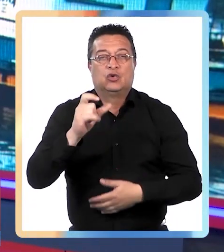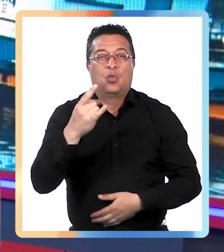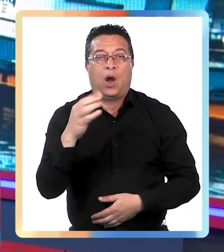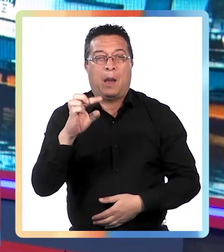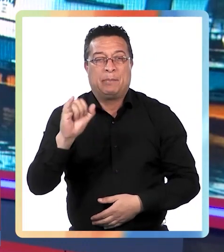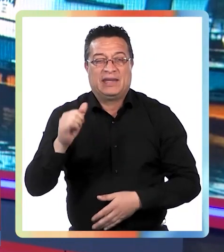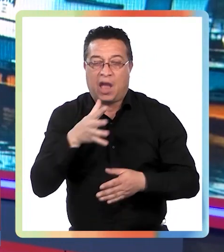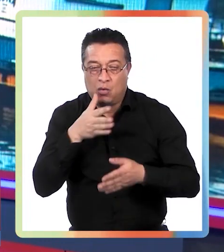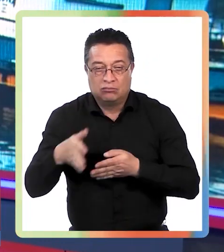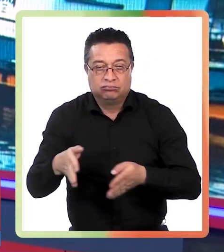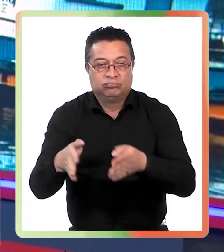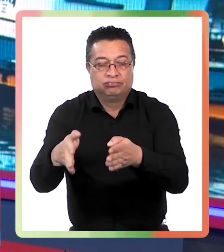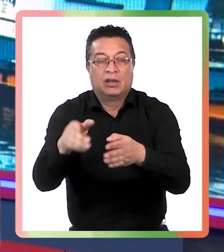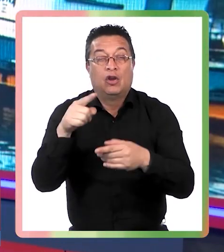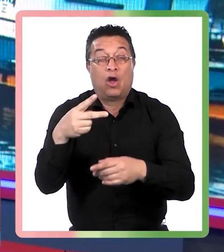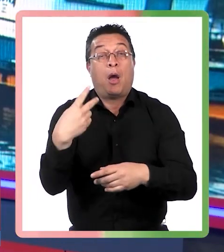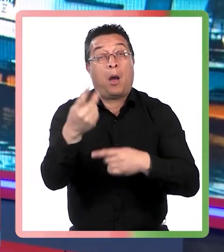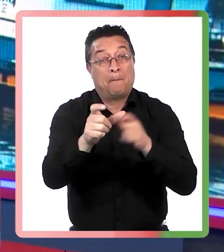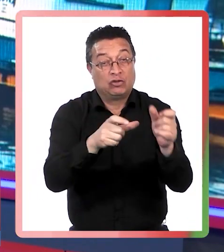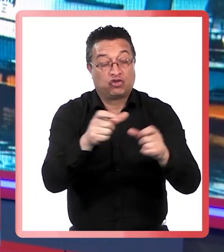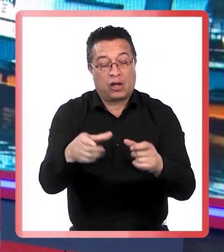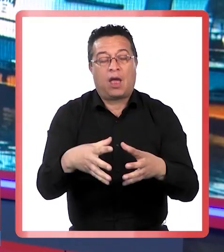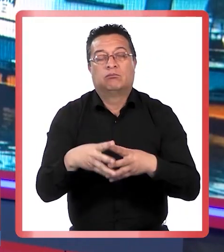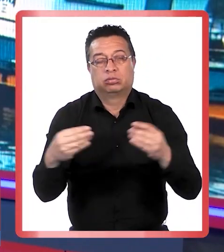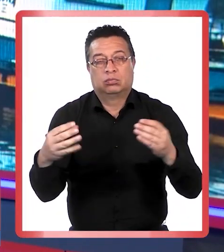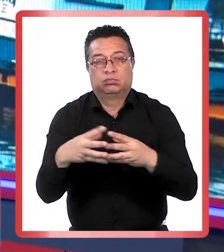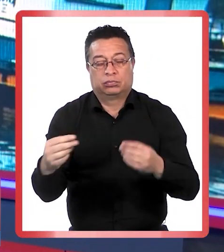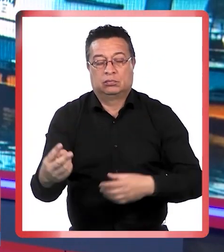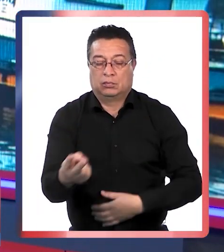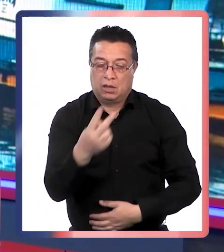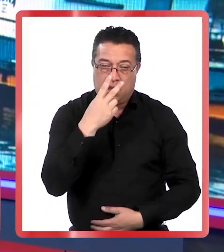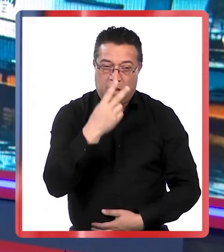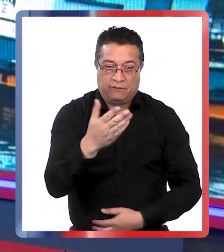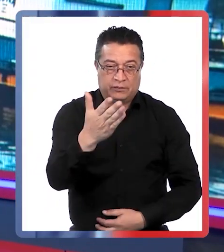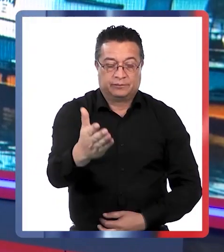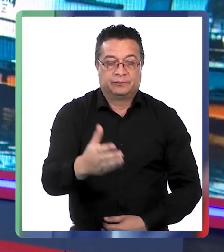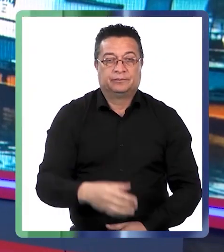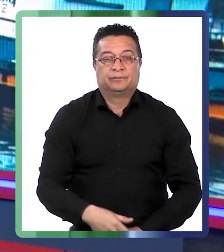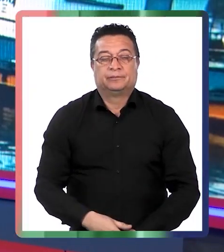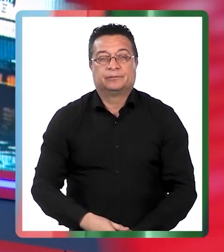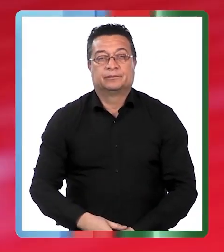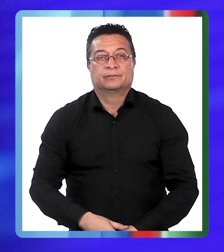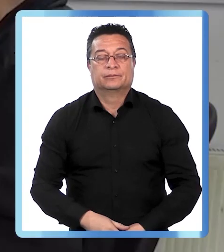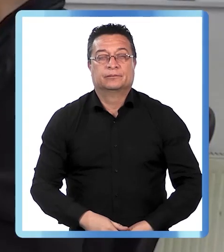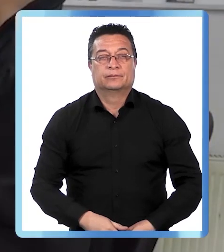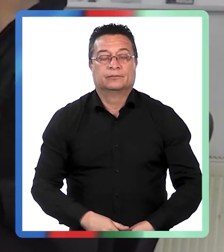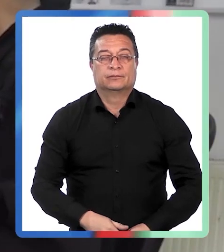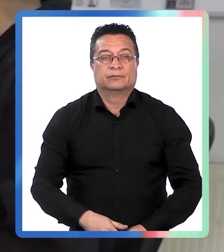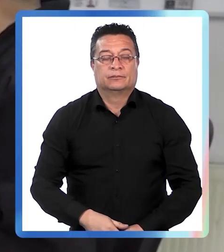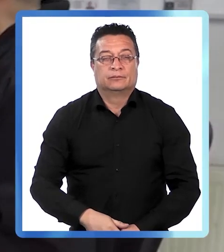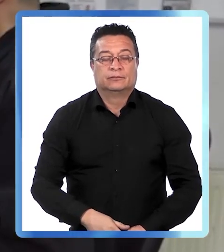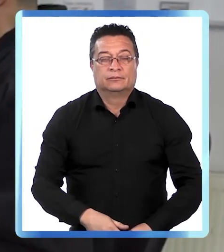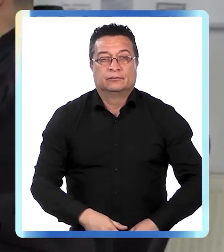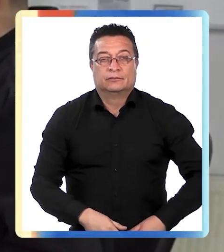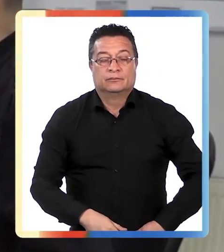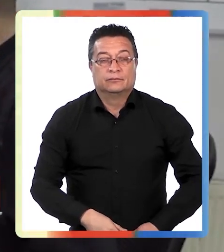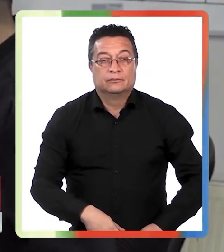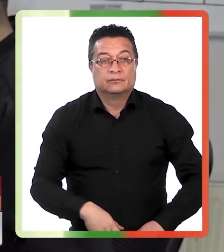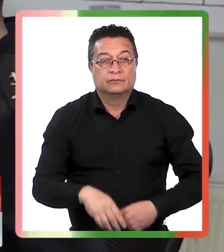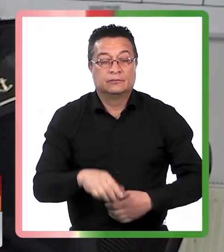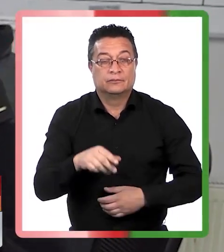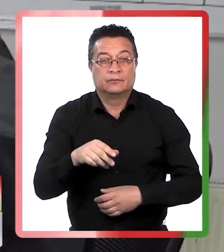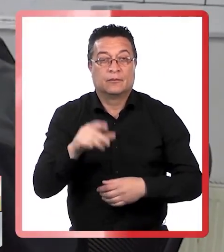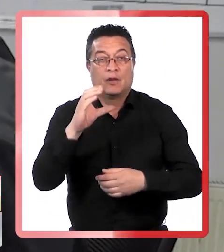Otras tres personas siguen desaparecidas. Lo vemos en la nota de Canal 5 de Puerto Montt. La desinestrada,